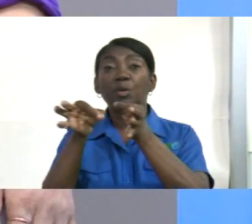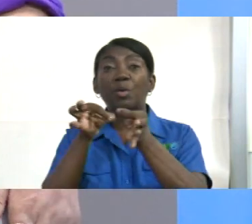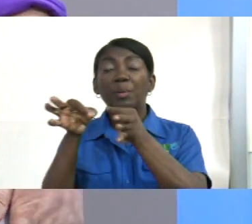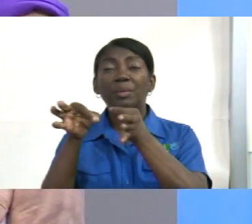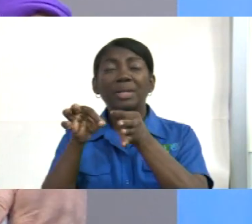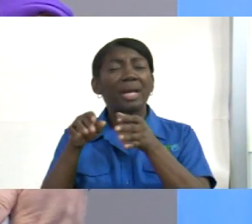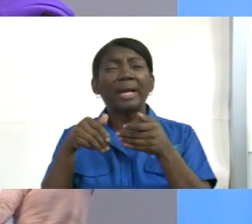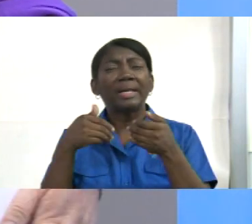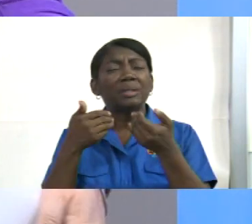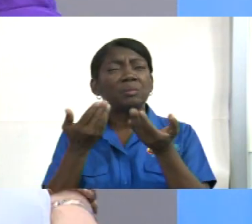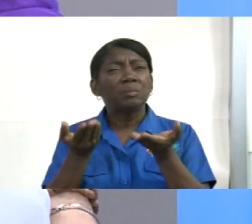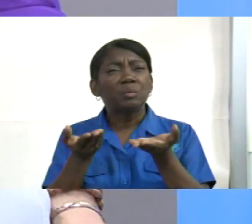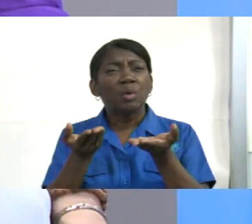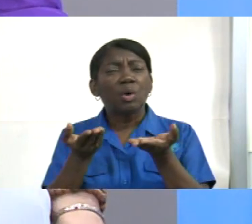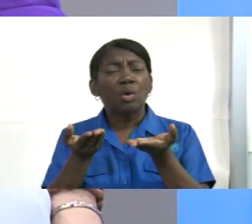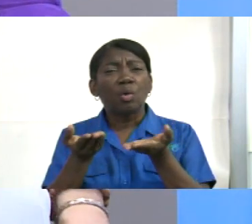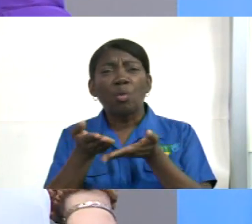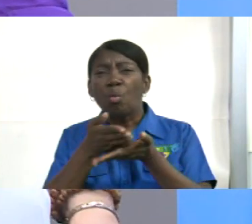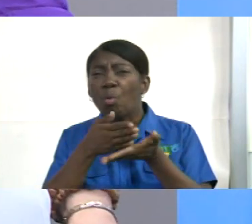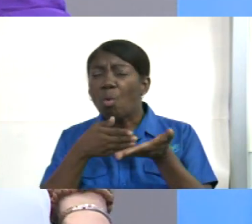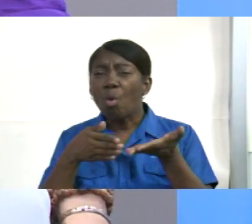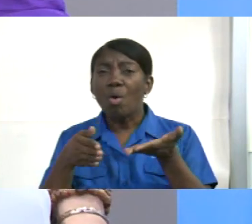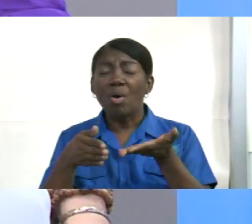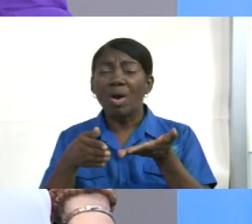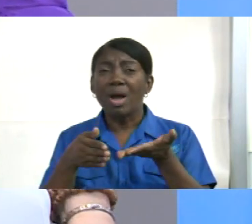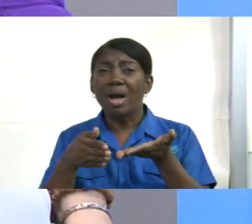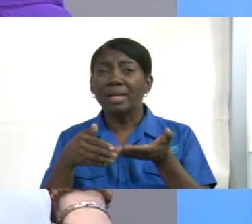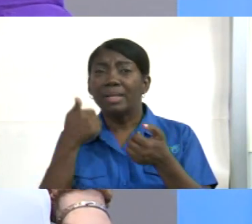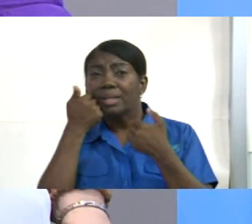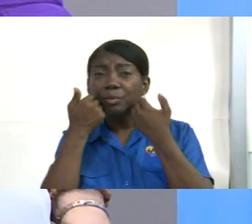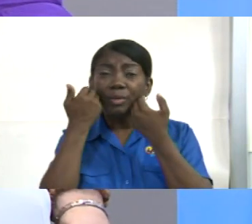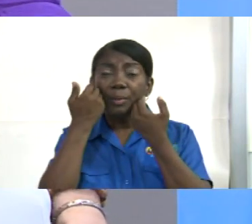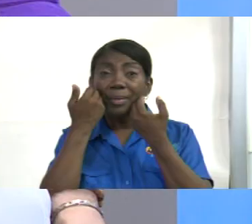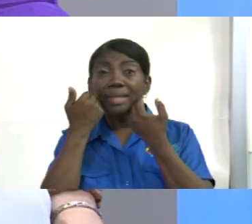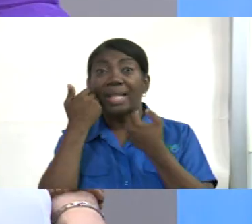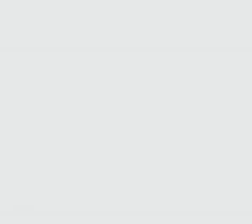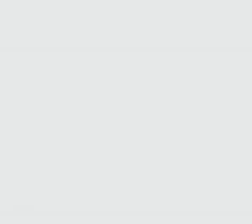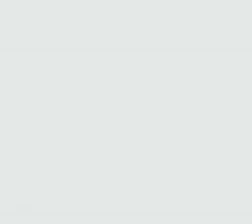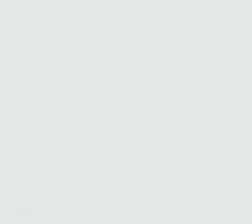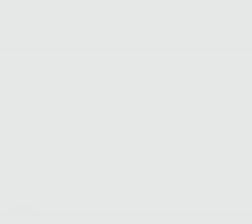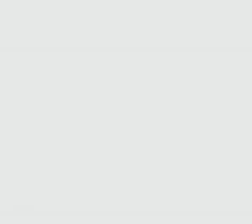mejor cuál es la condición que tiene el Padre. Ah, bueno.